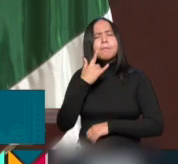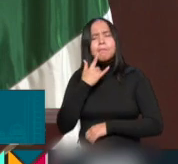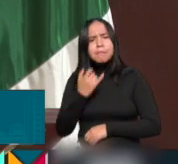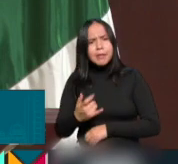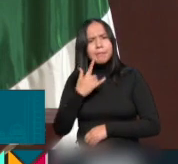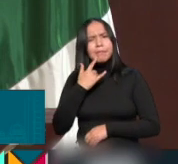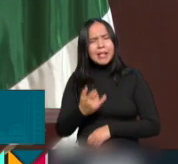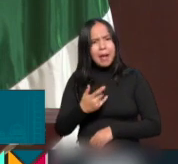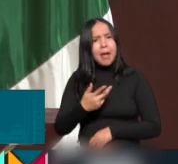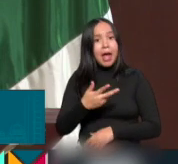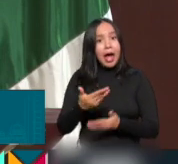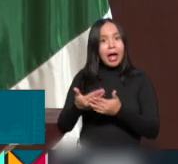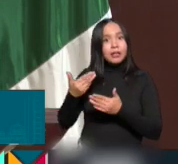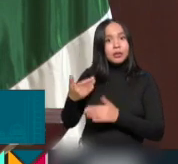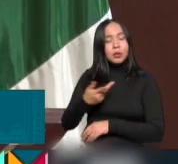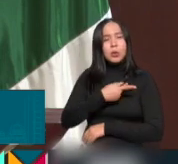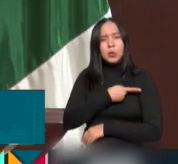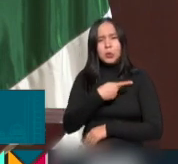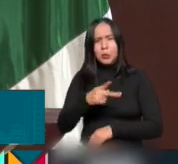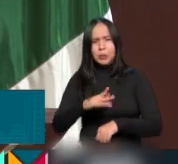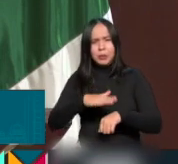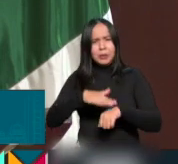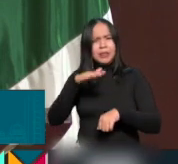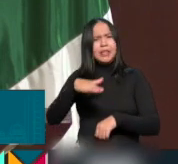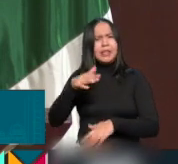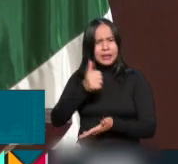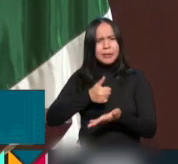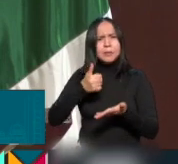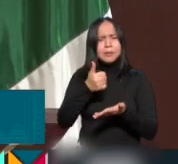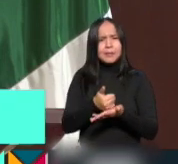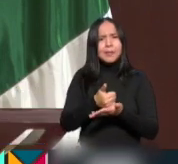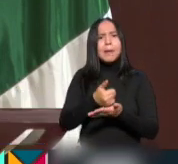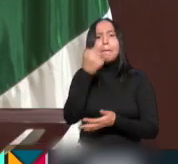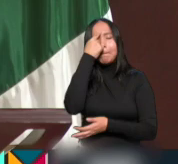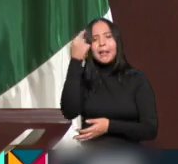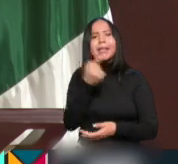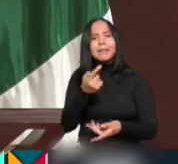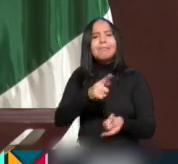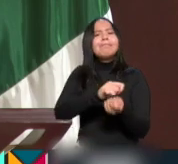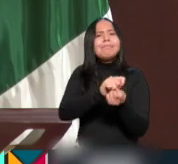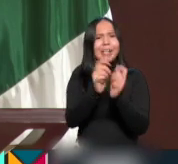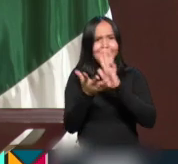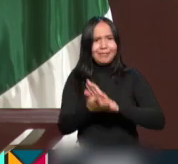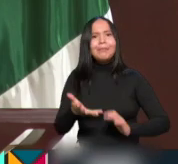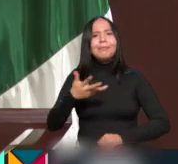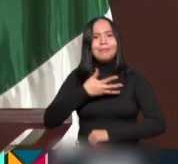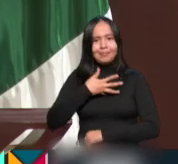más pobres de esta gran ciudad para transformarla.